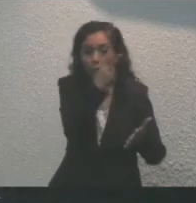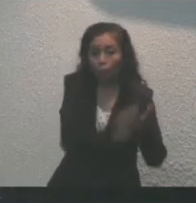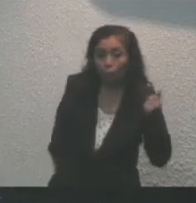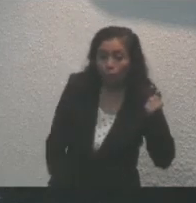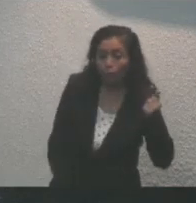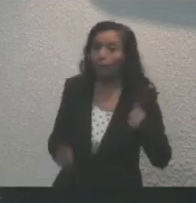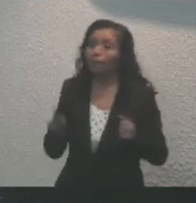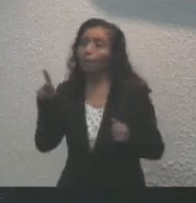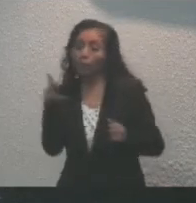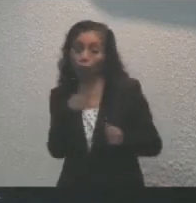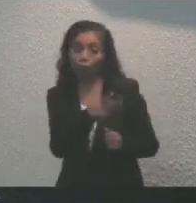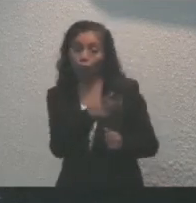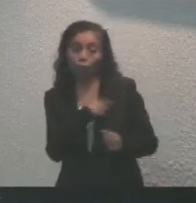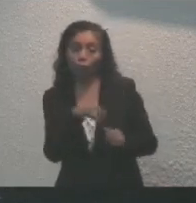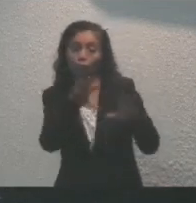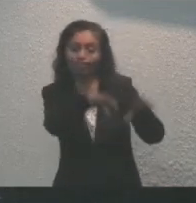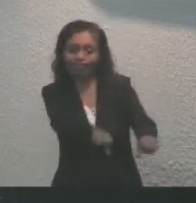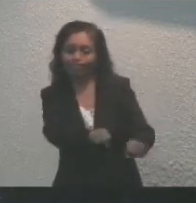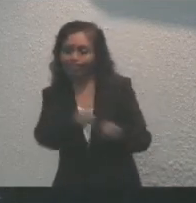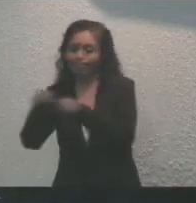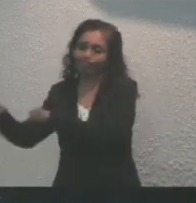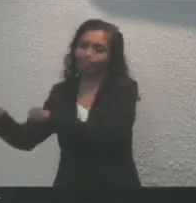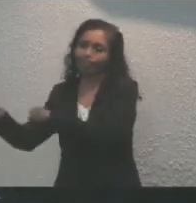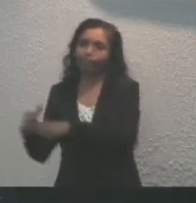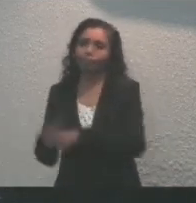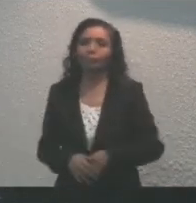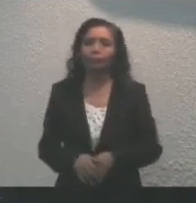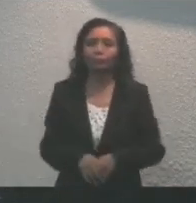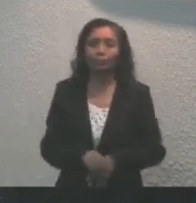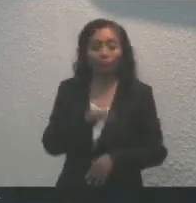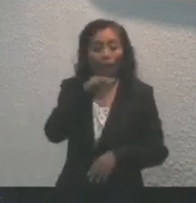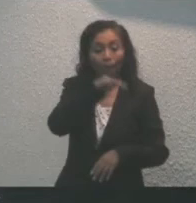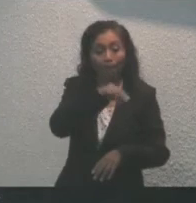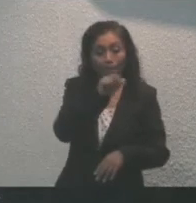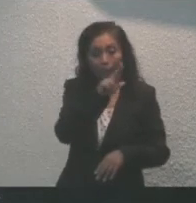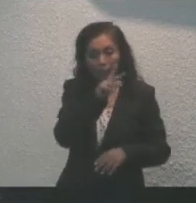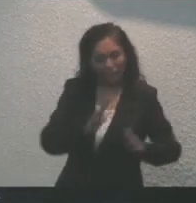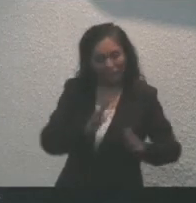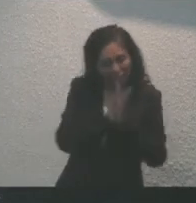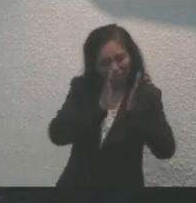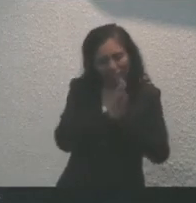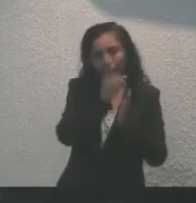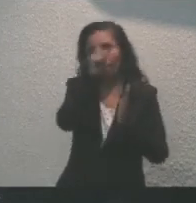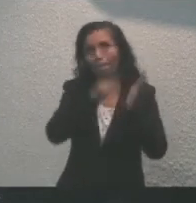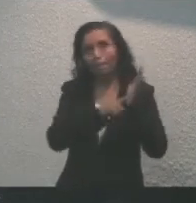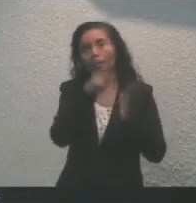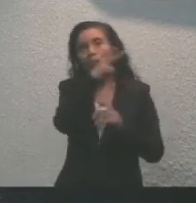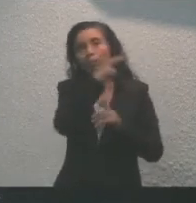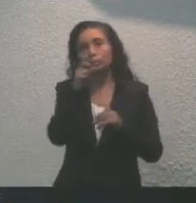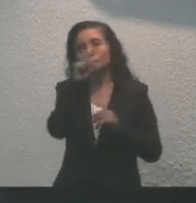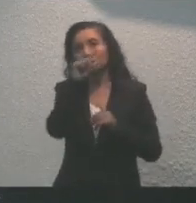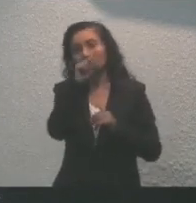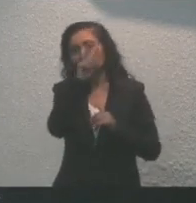tomado prisionero. María invadió de nuevo Cantunilquín en 1872.